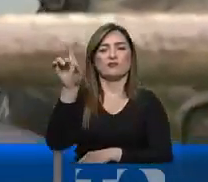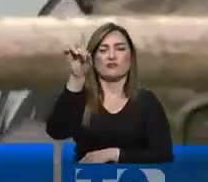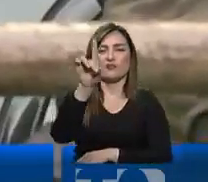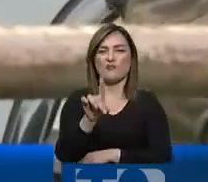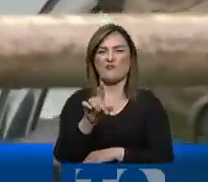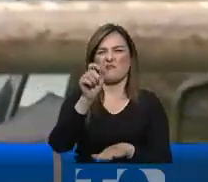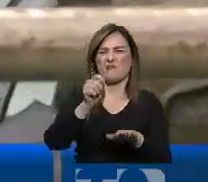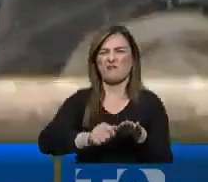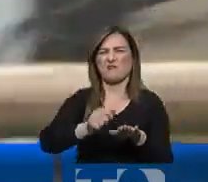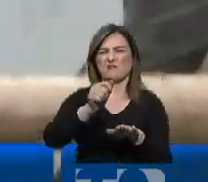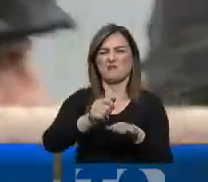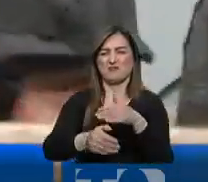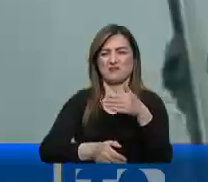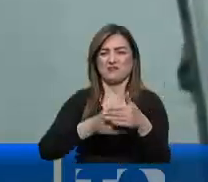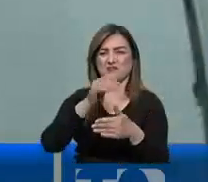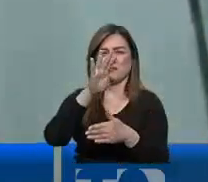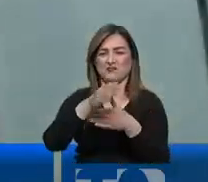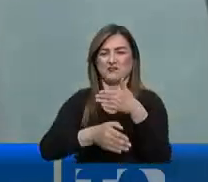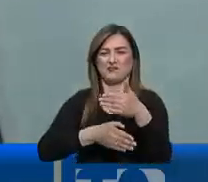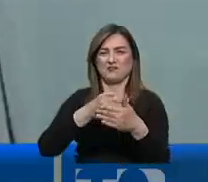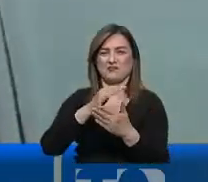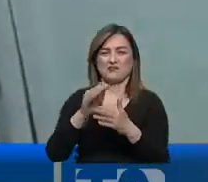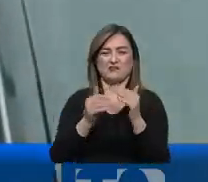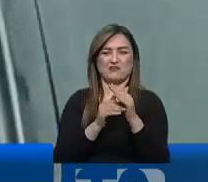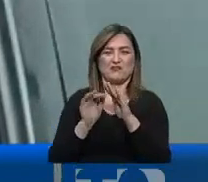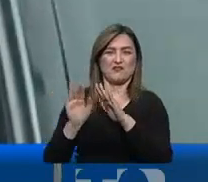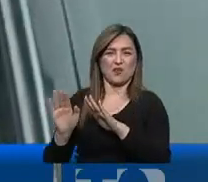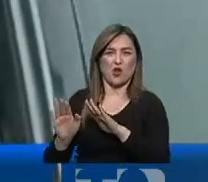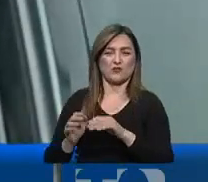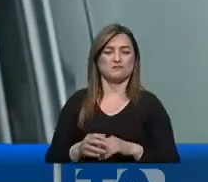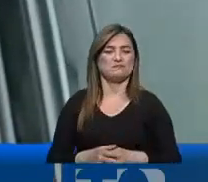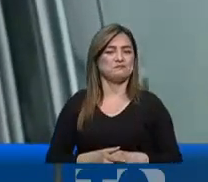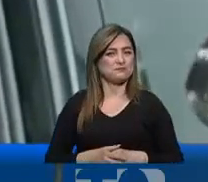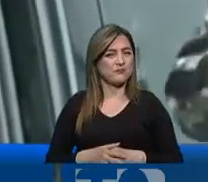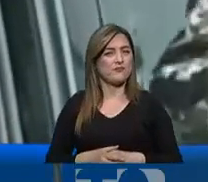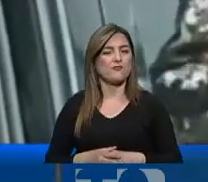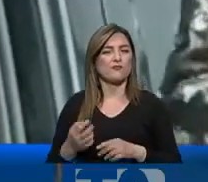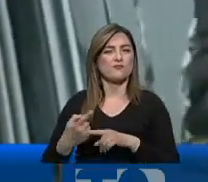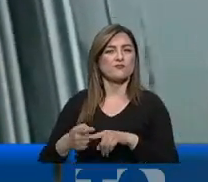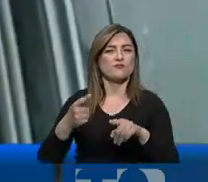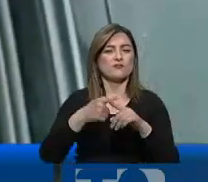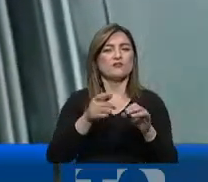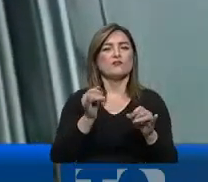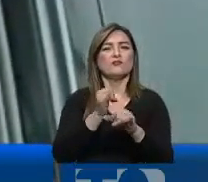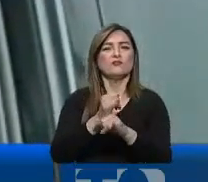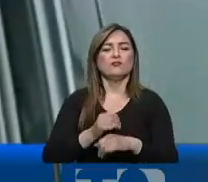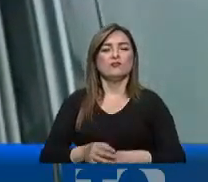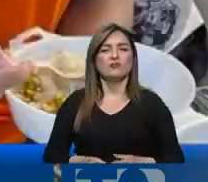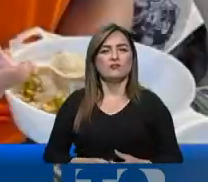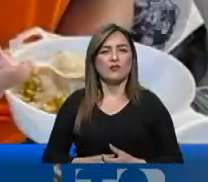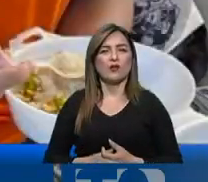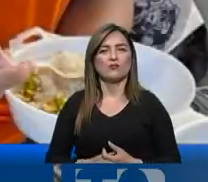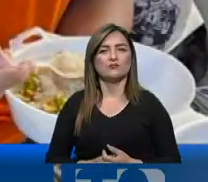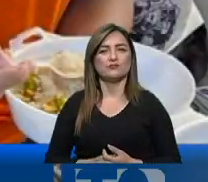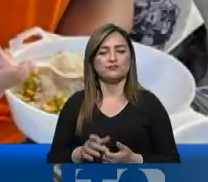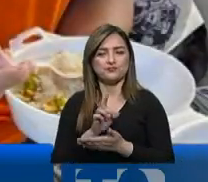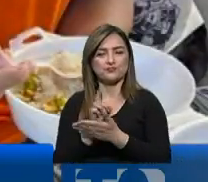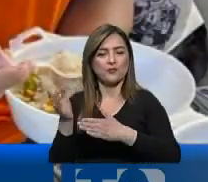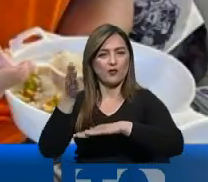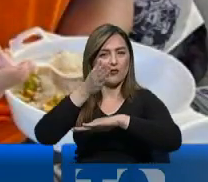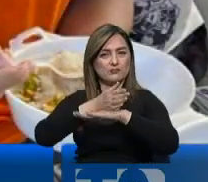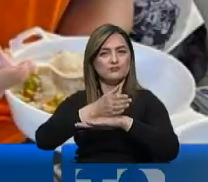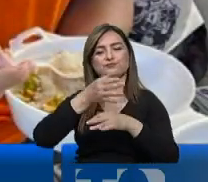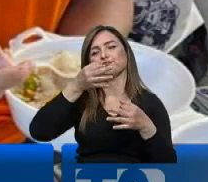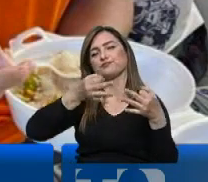jueces que han actuado en los cuatro procesos que se siguen en su contra en las distintas instancias. Semanas atrás un